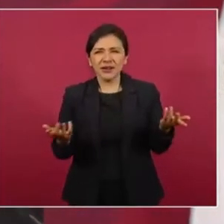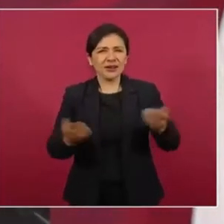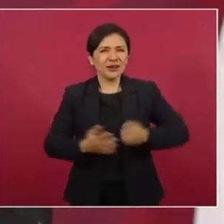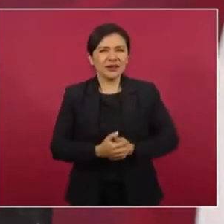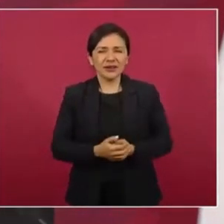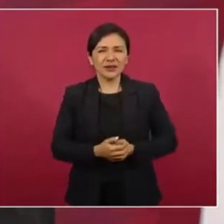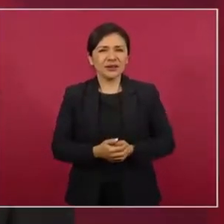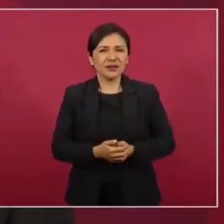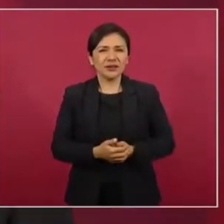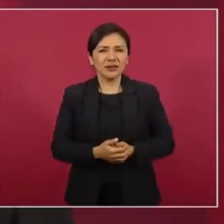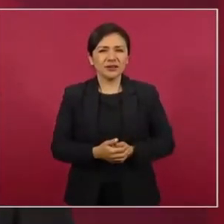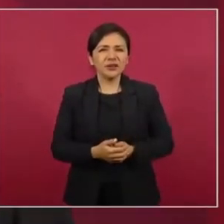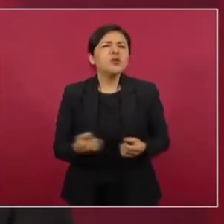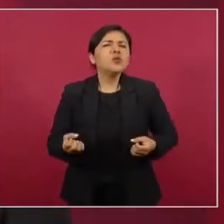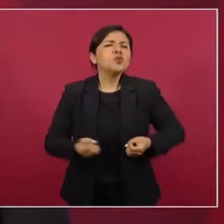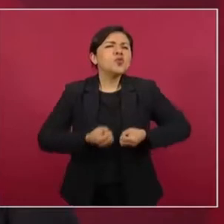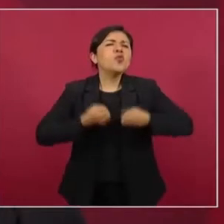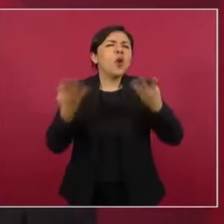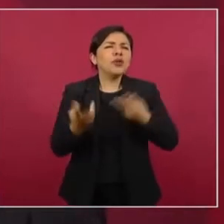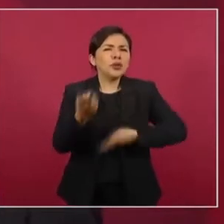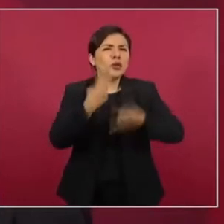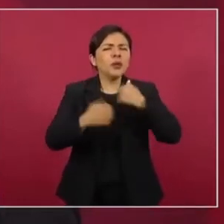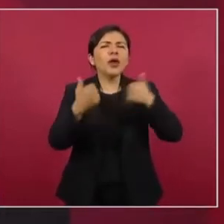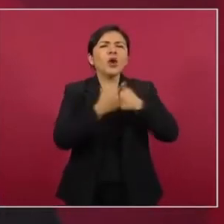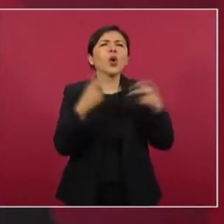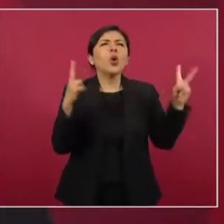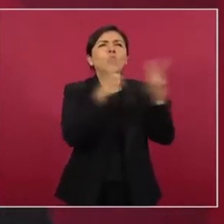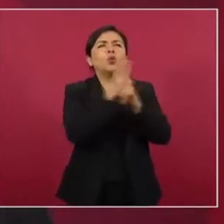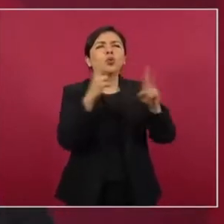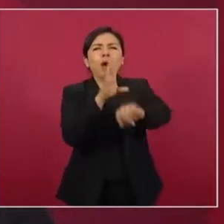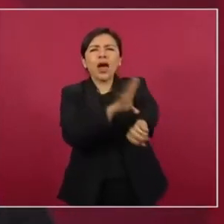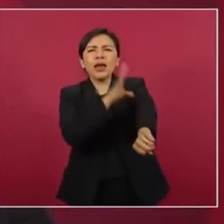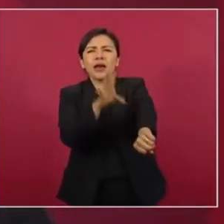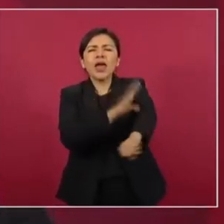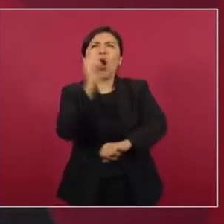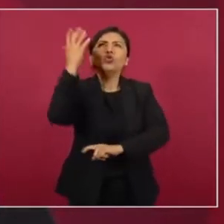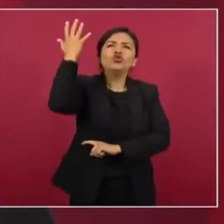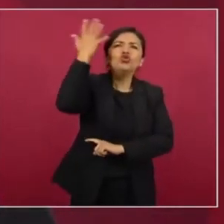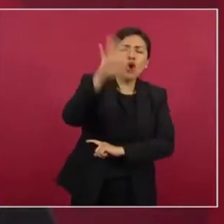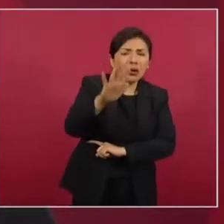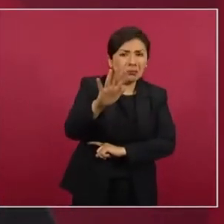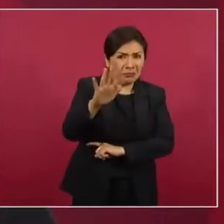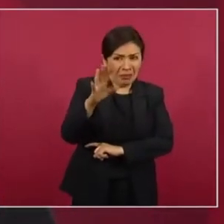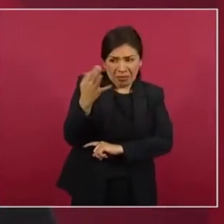¿cuánto se produce con eólica o solar? Ni el 10 por ciento